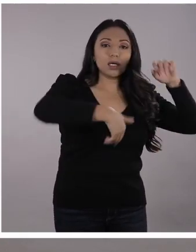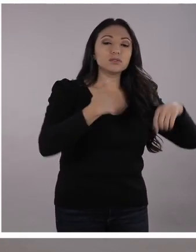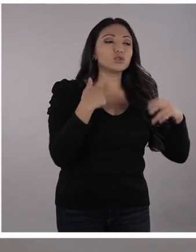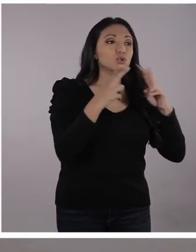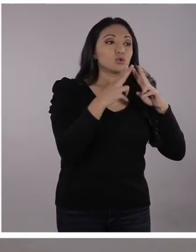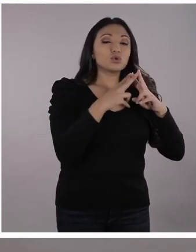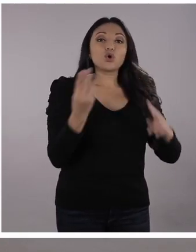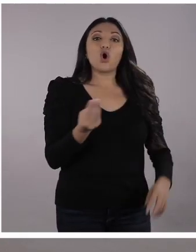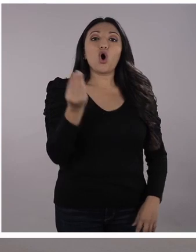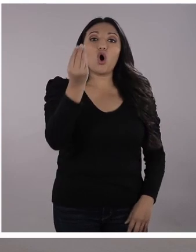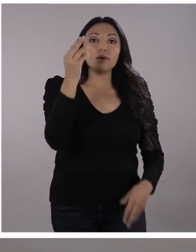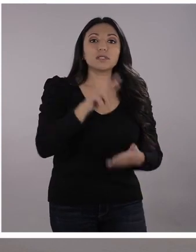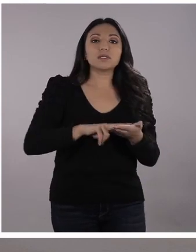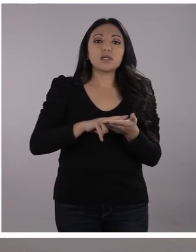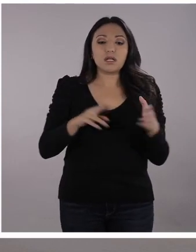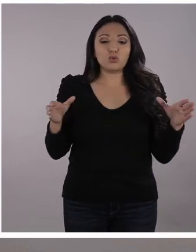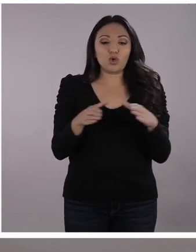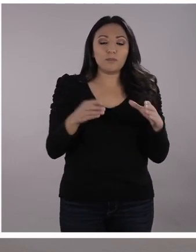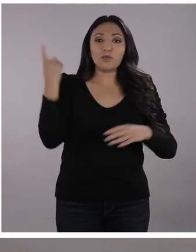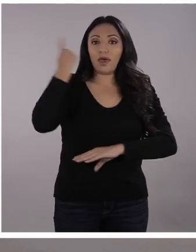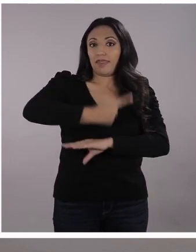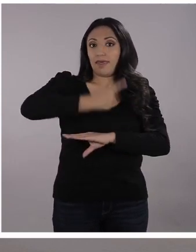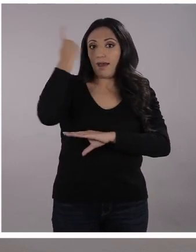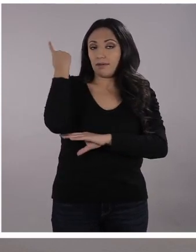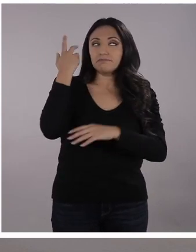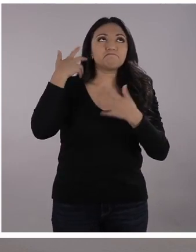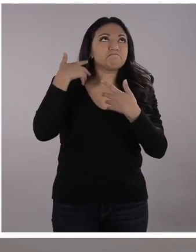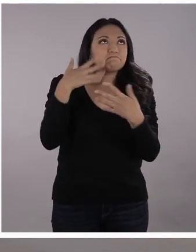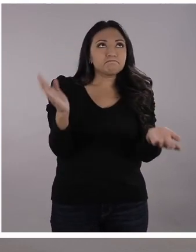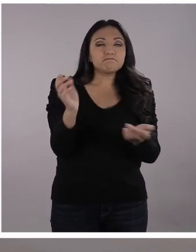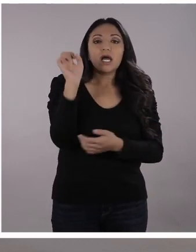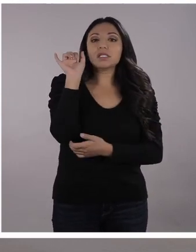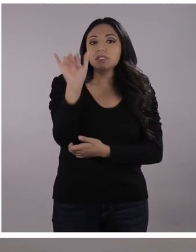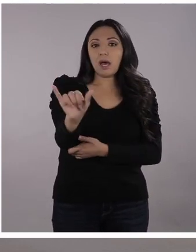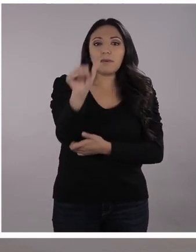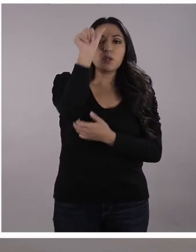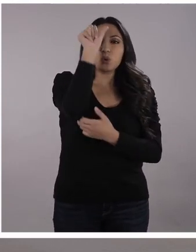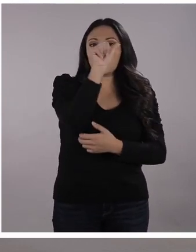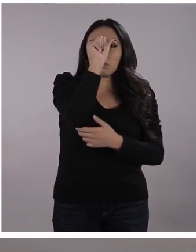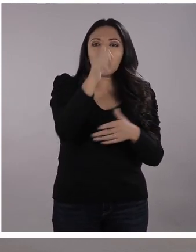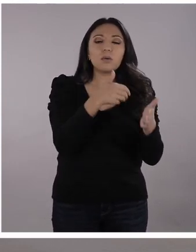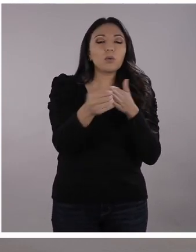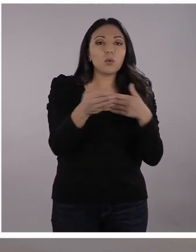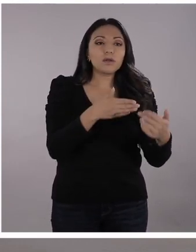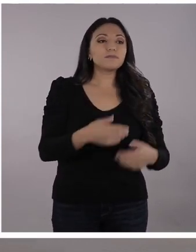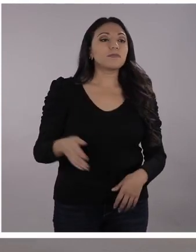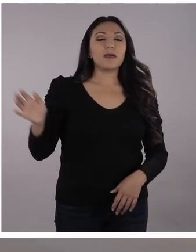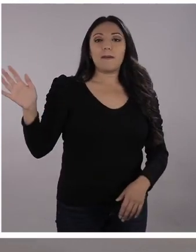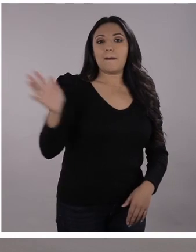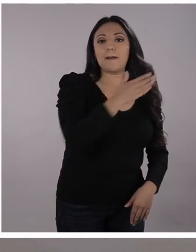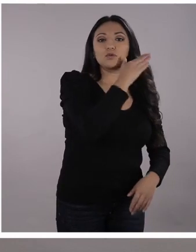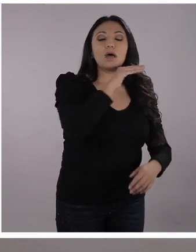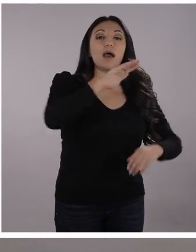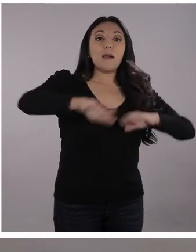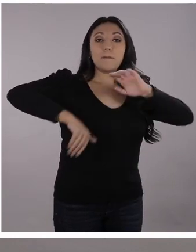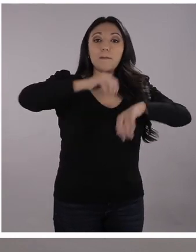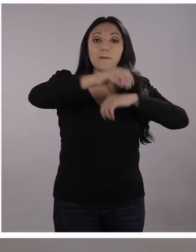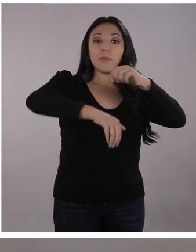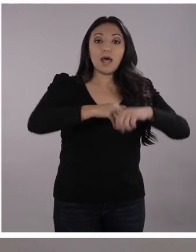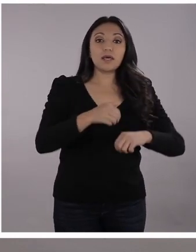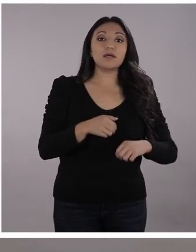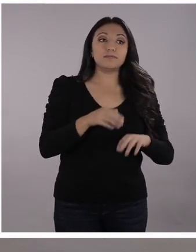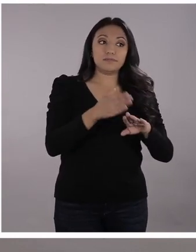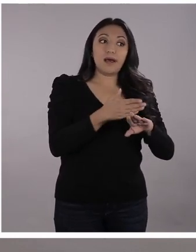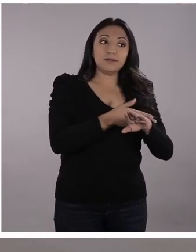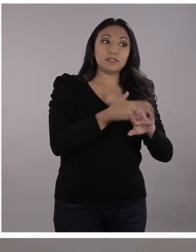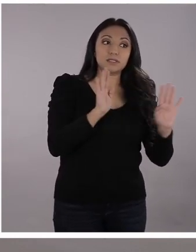los jóvenes, se reúnen, por ejemplo, un día de la semana, puede ser un sábado o un domingo, y hacen un barrido, antes de